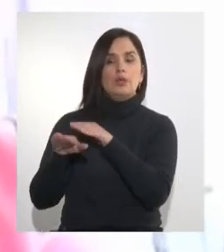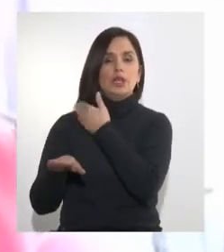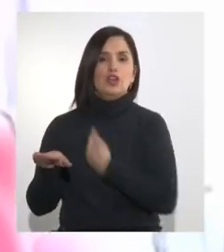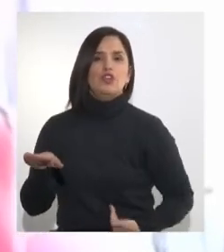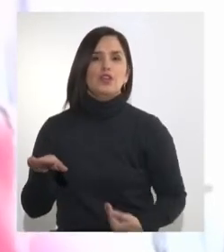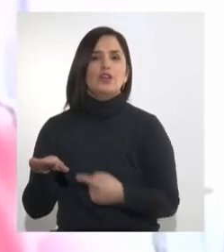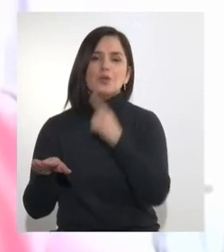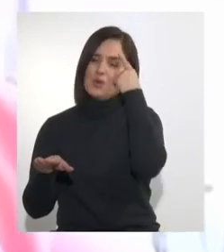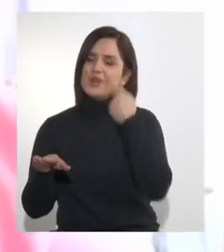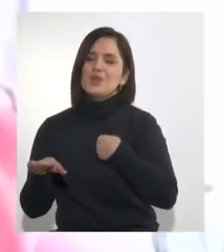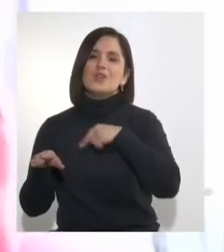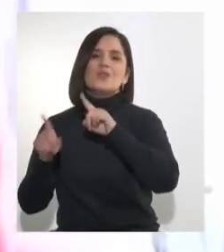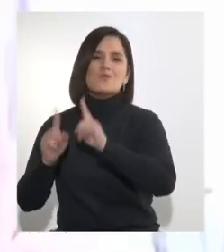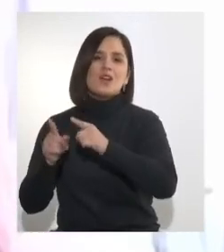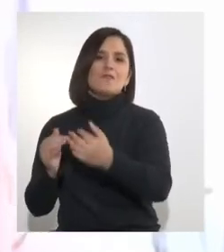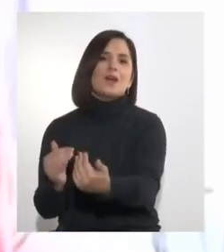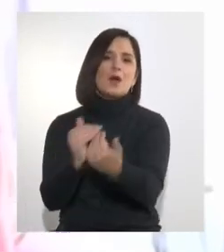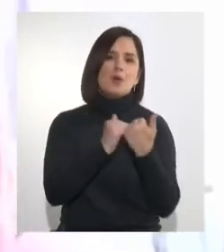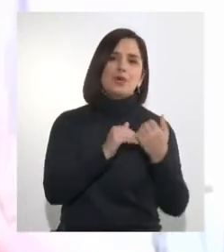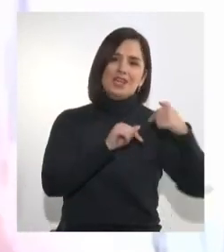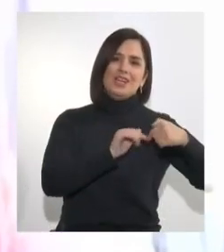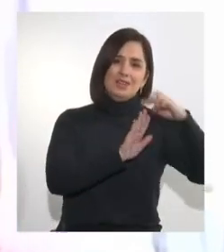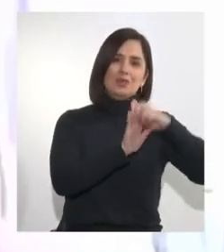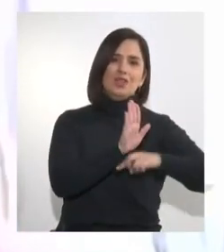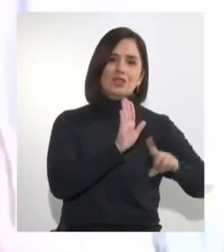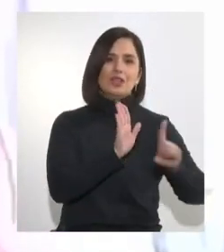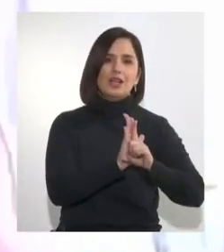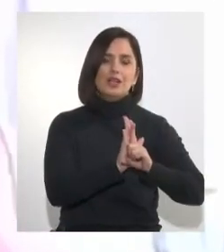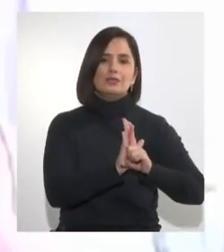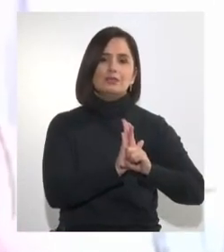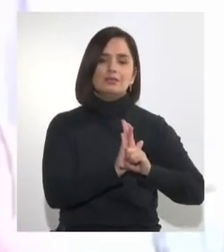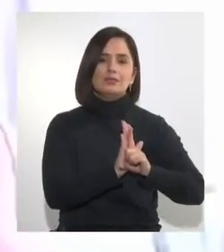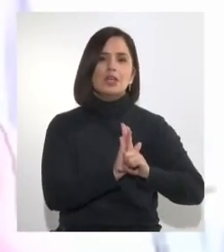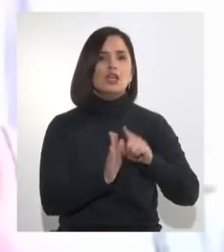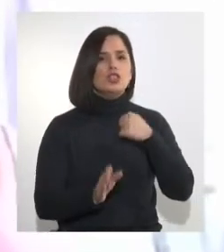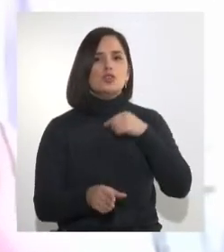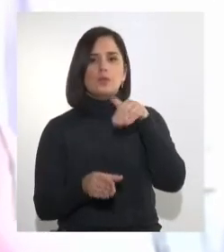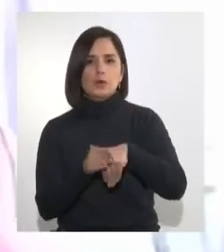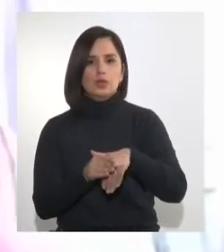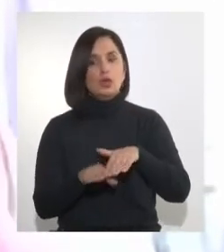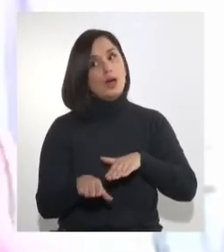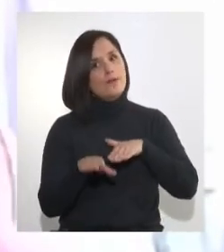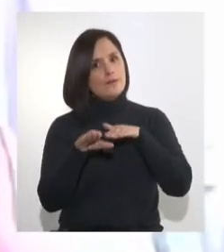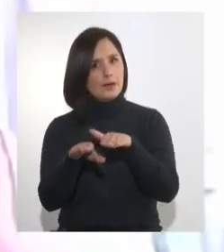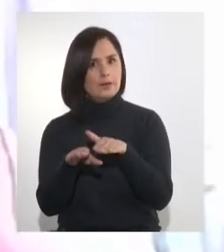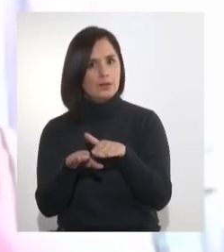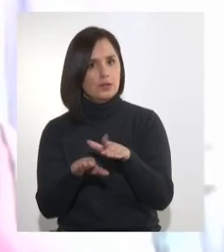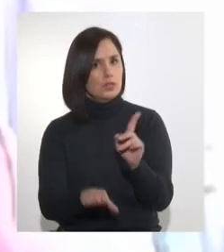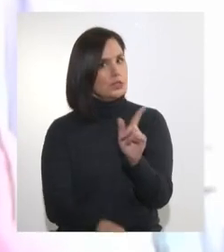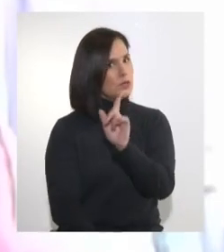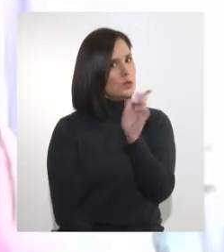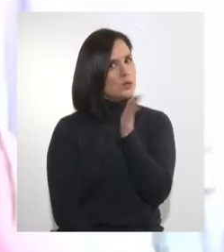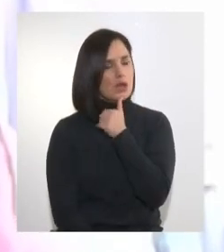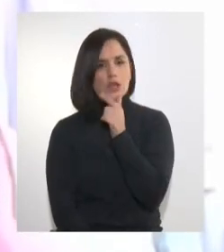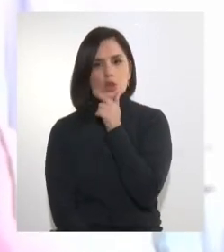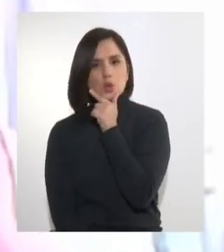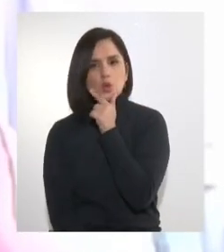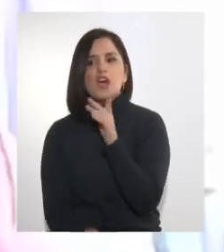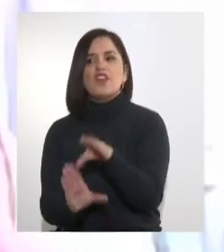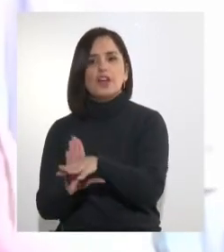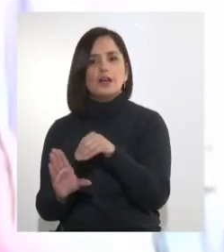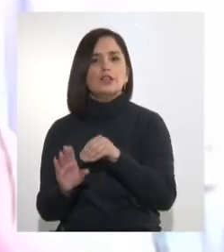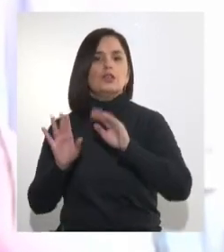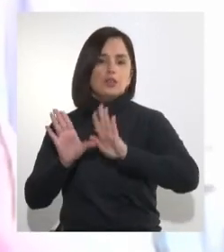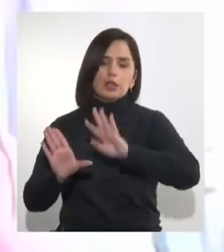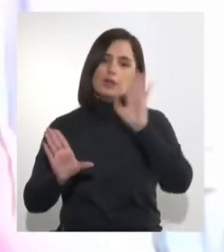los valores y principios que han empujado el progreso de Chile. Voto a favor, sin vacilación, del retiro del 10